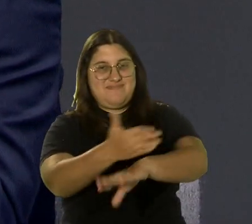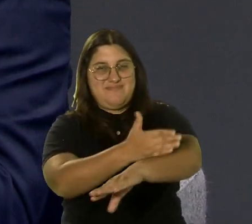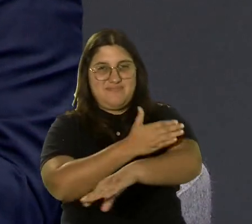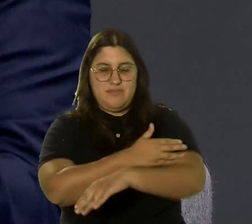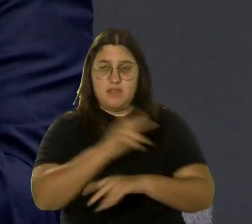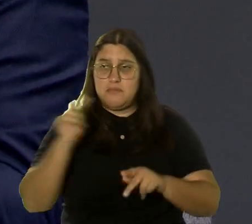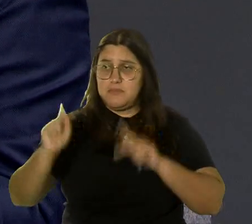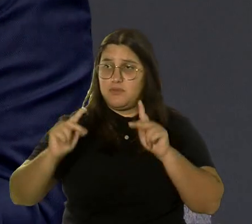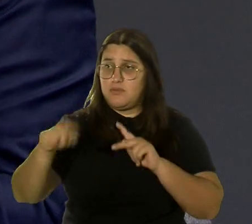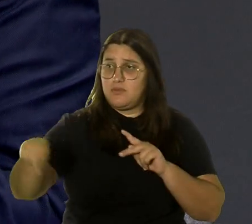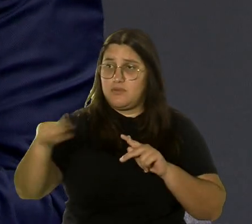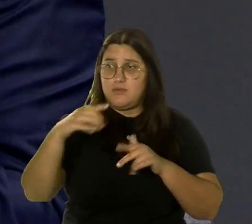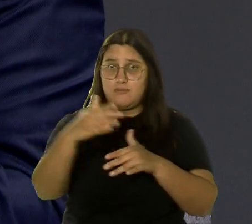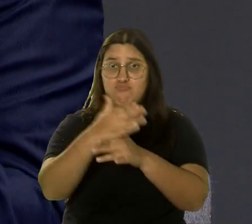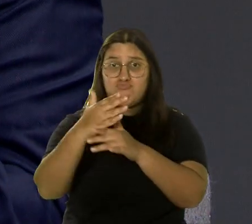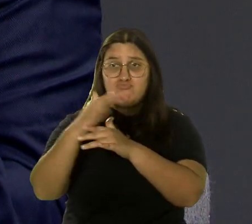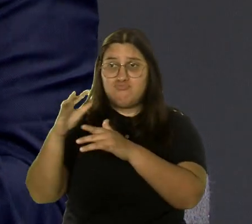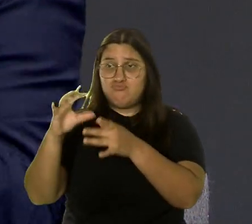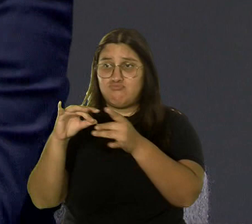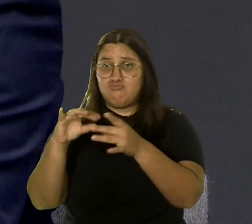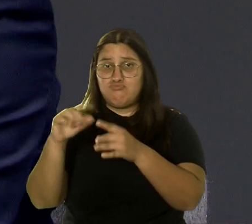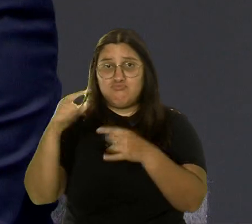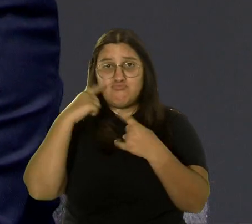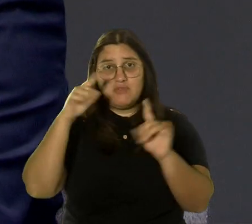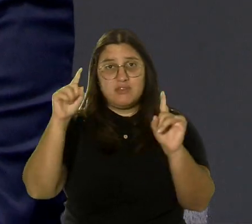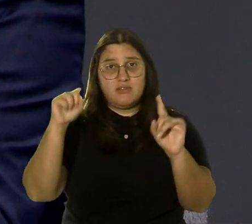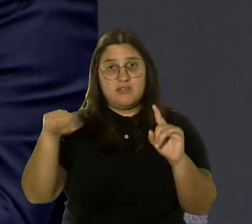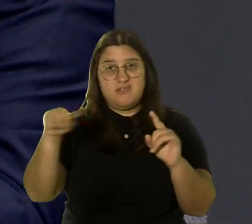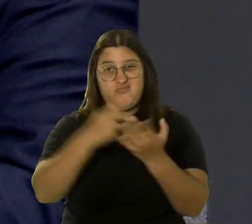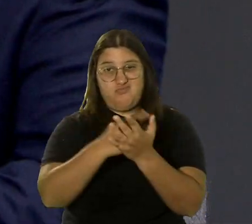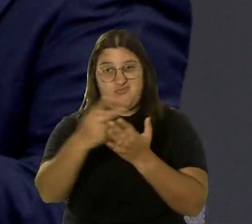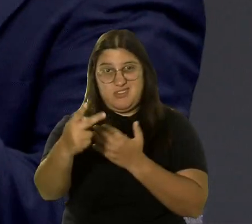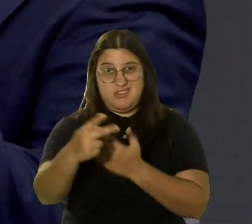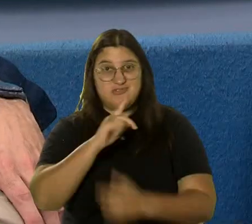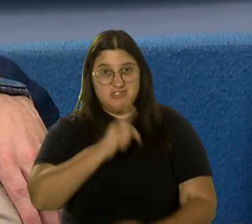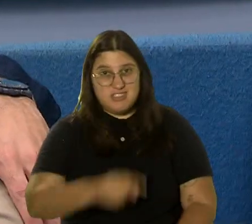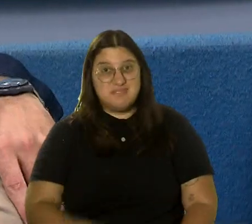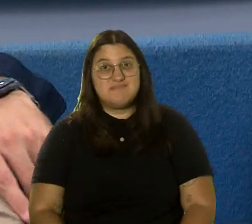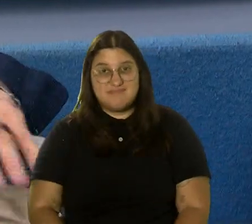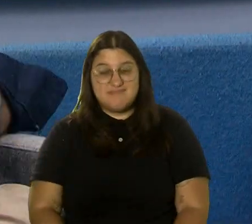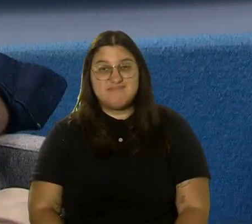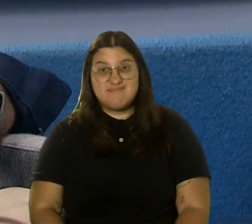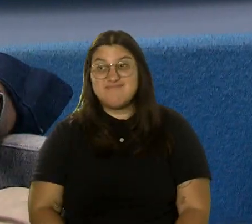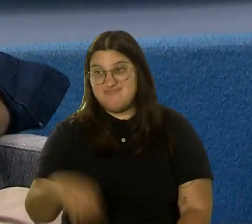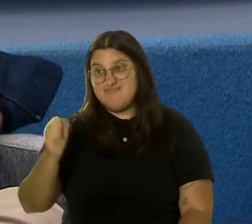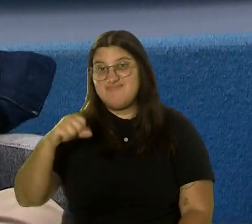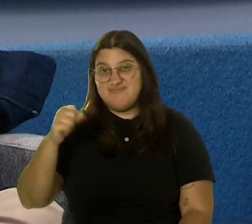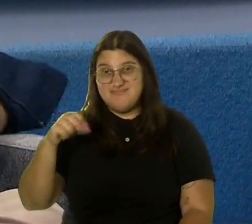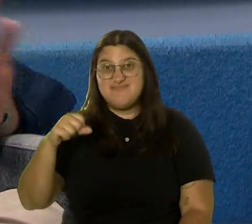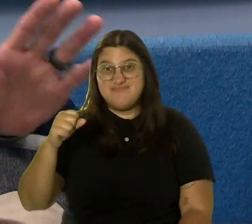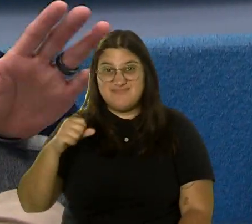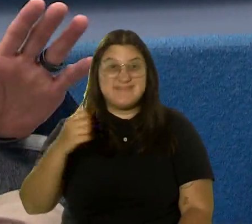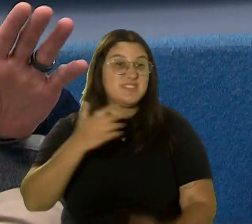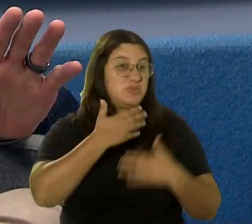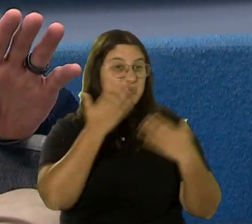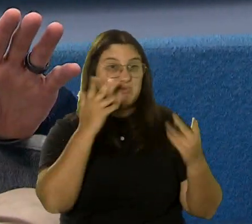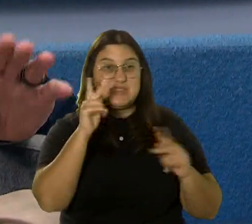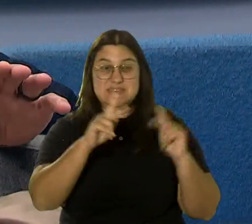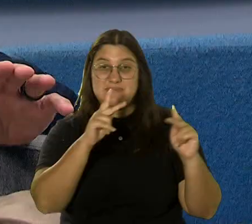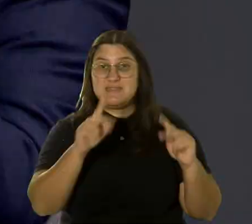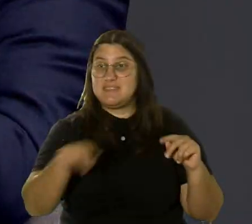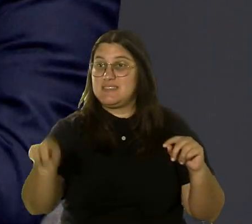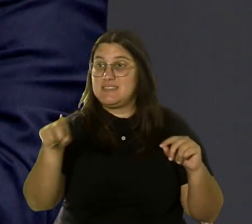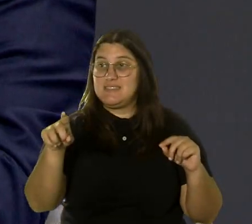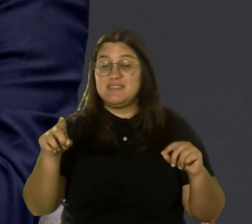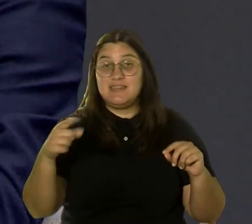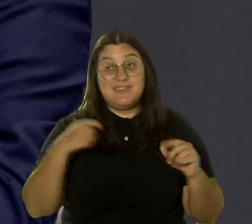o comparten su historia de éxito han tenido su fracaso. Todo el mundo, no hay personas, no hay personas. Te decimos historia